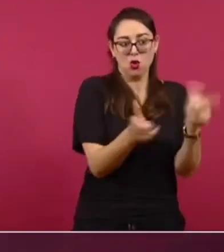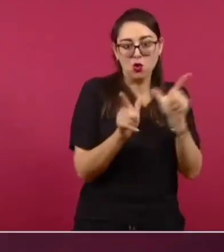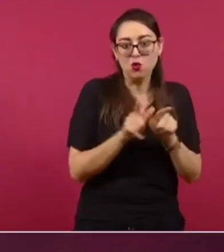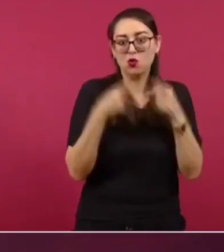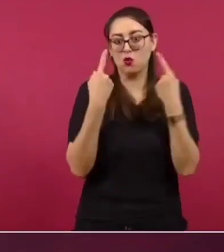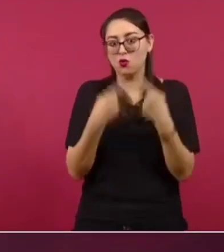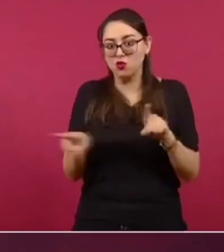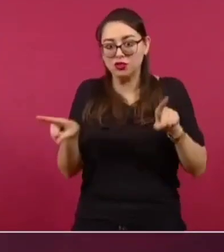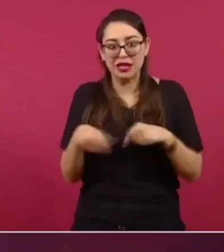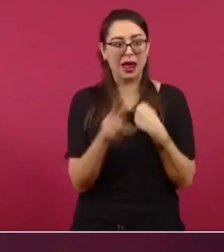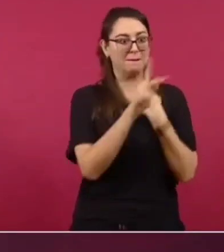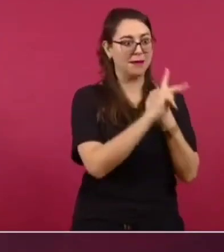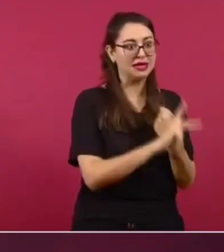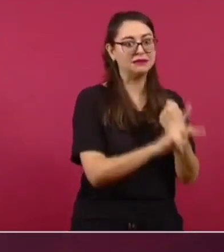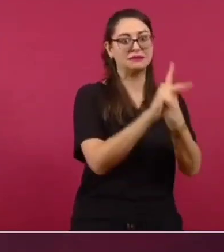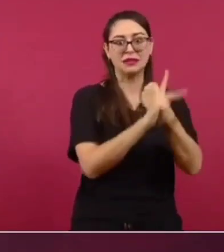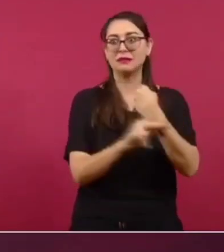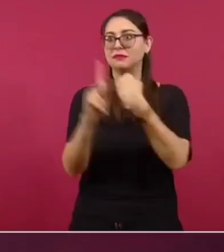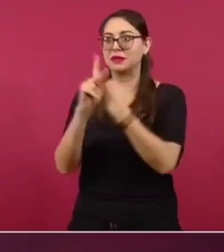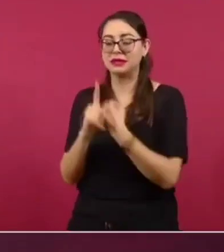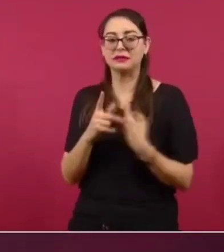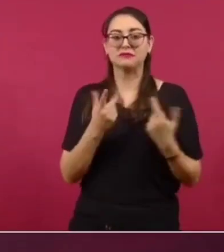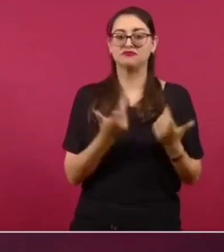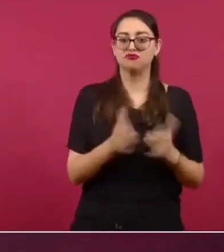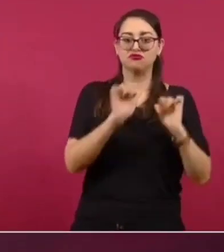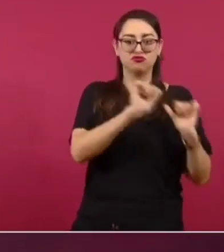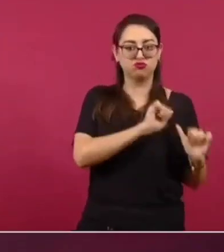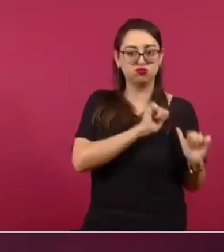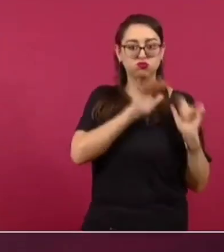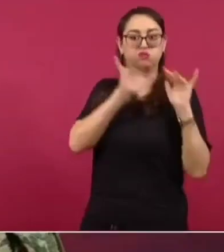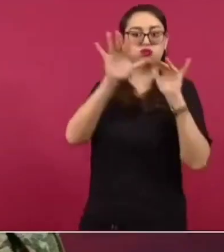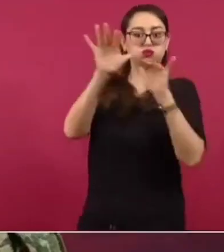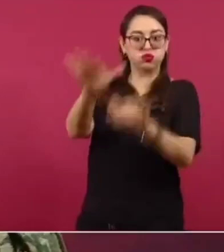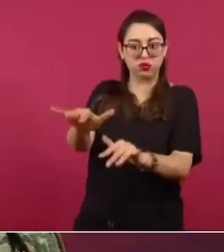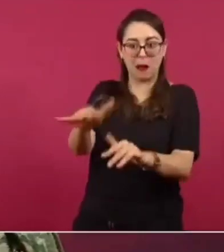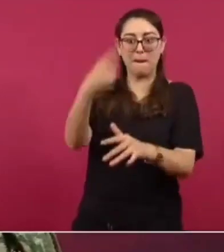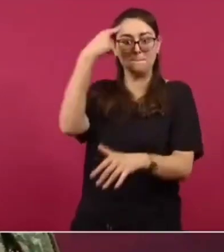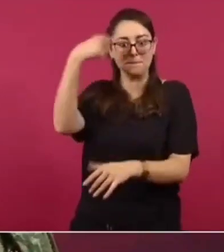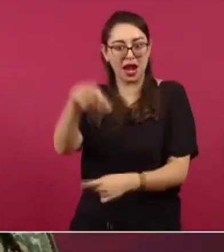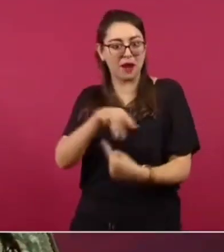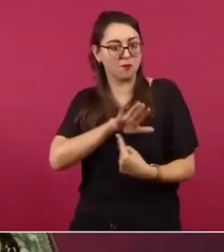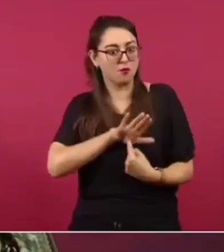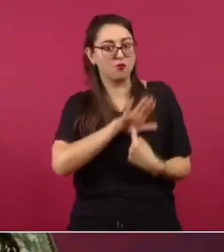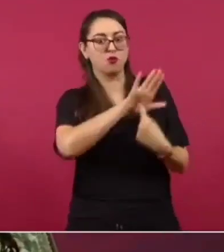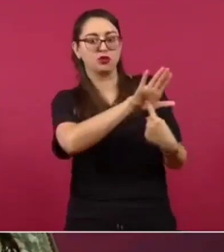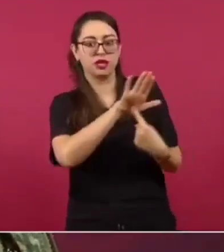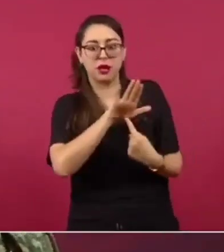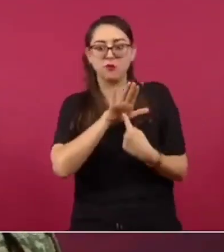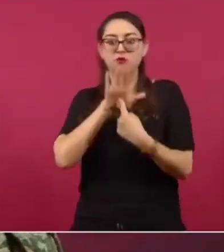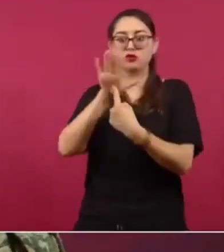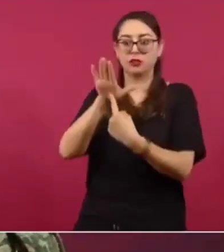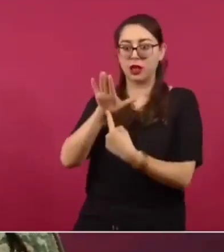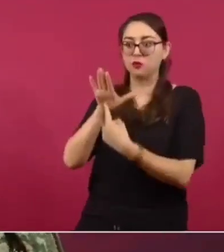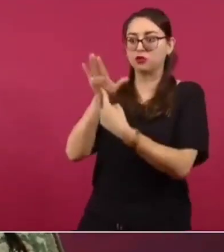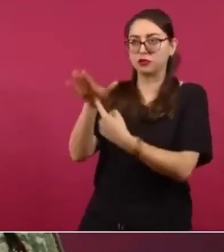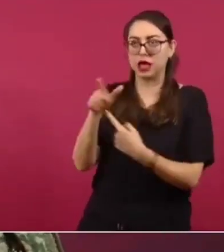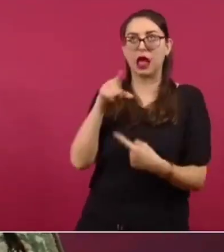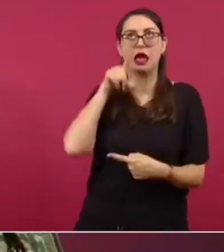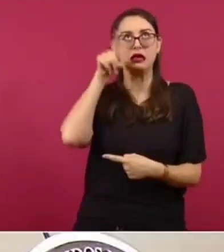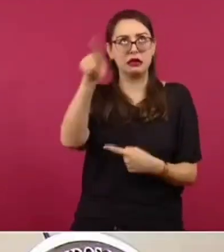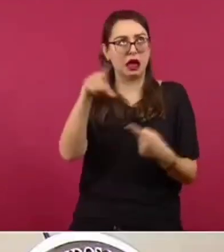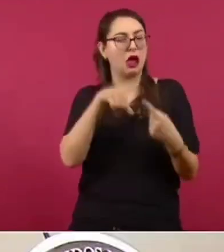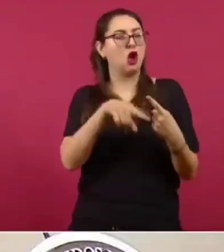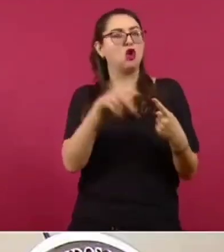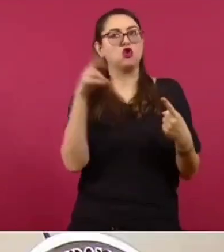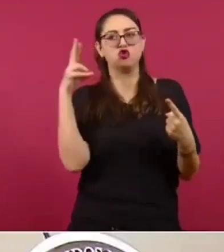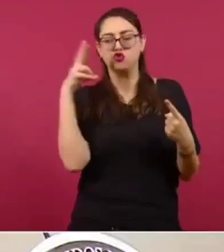eventos musicales, eventos de bandas de música. Fue en Rusia, Torres